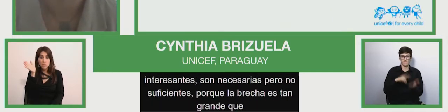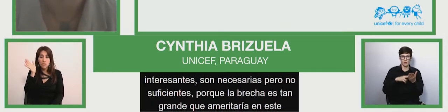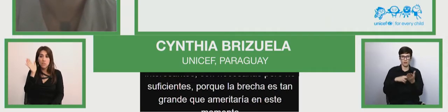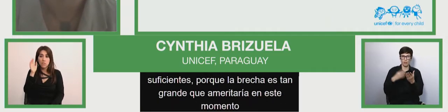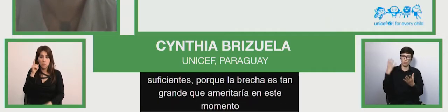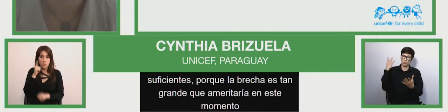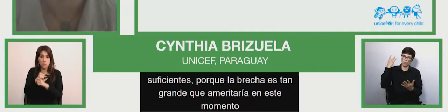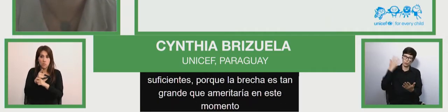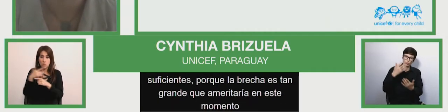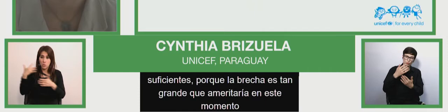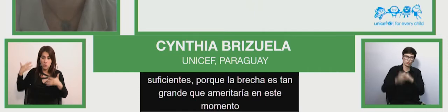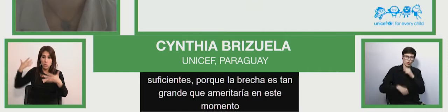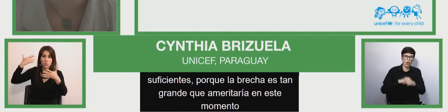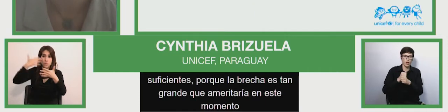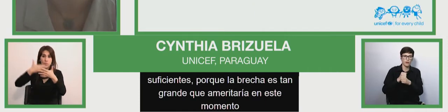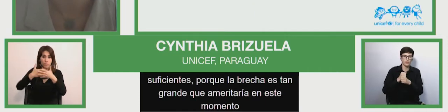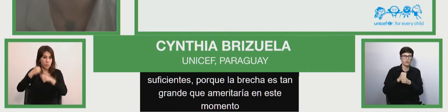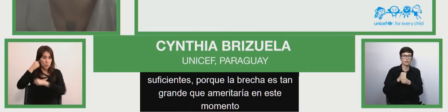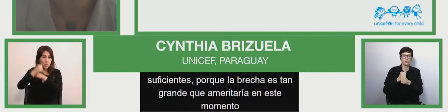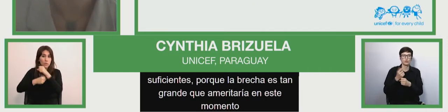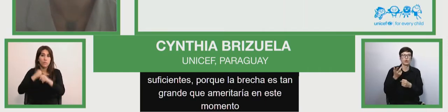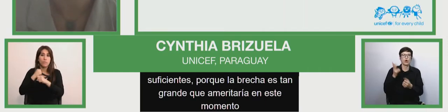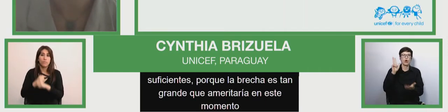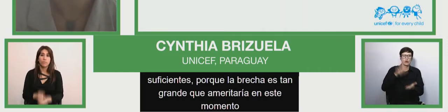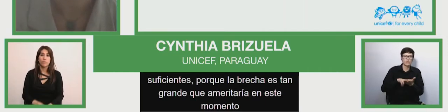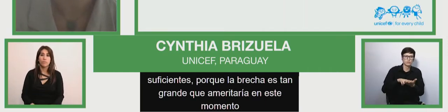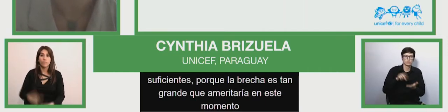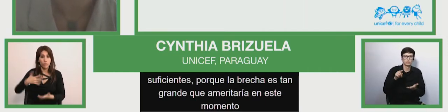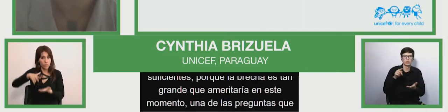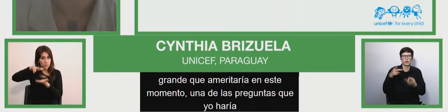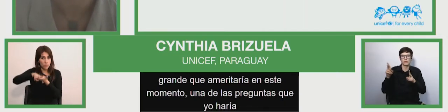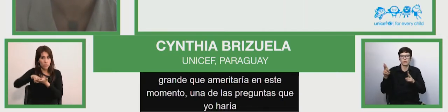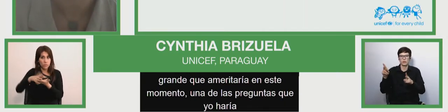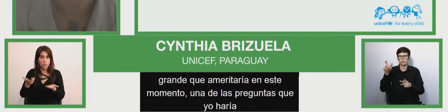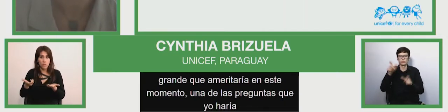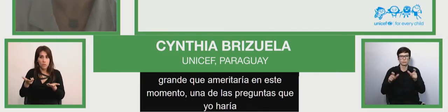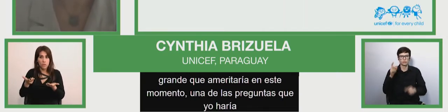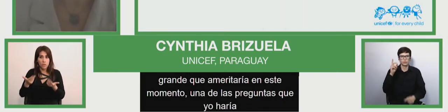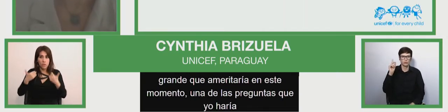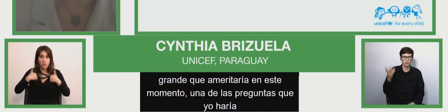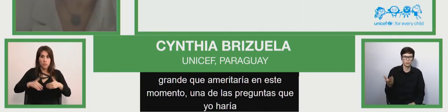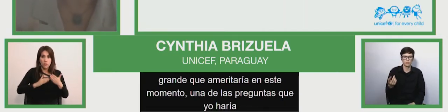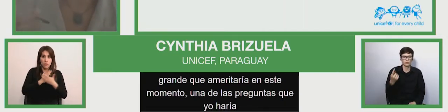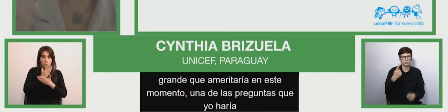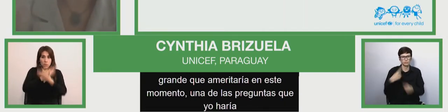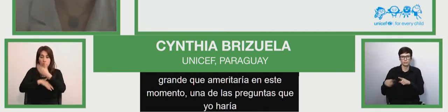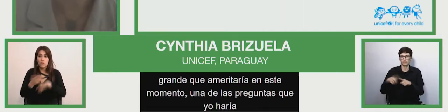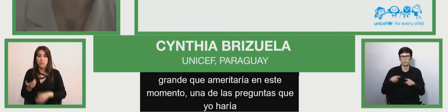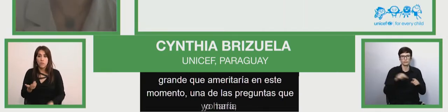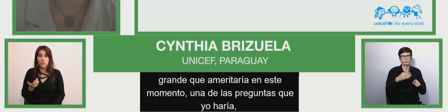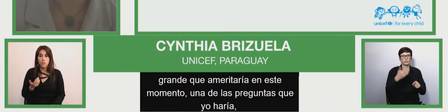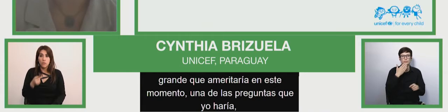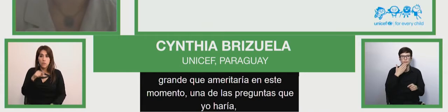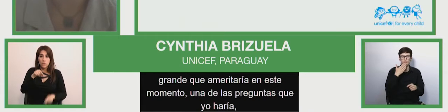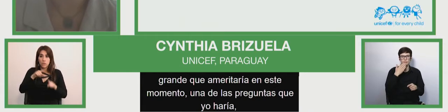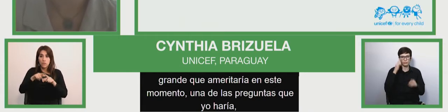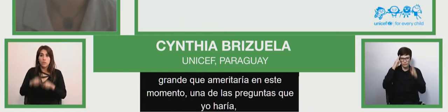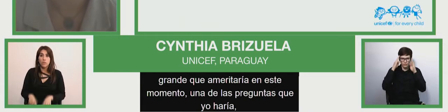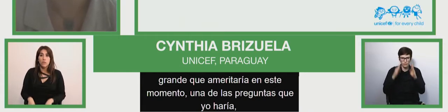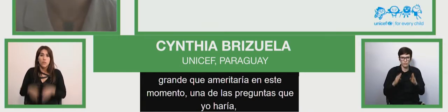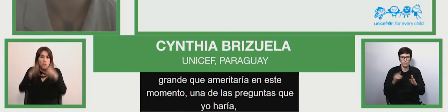convención de los derechos del niño, de la convención de los derechos de las personas con discapacidad, del enfoque de